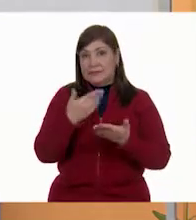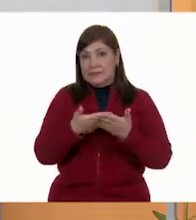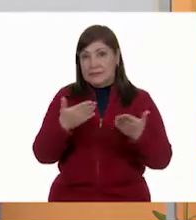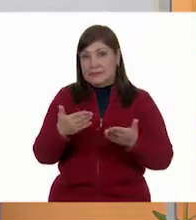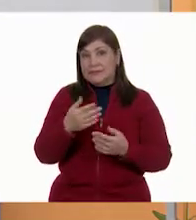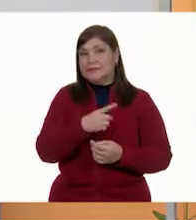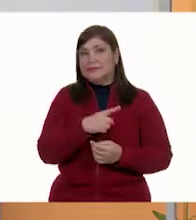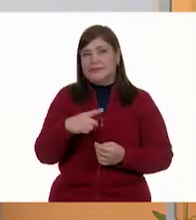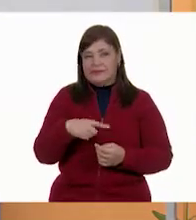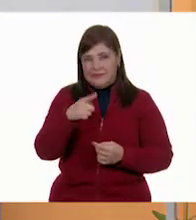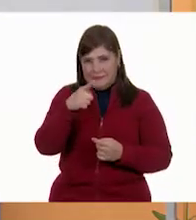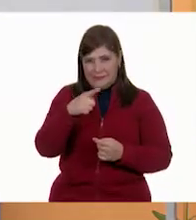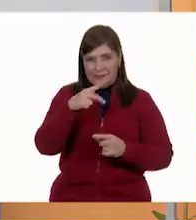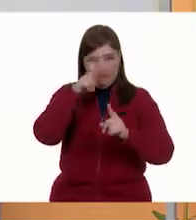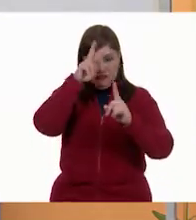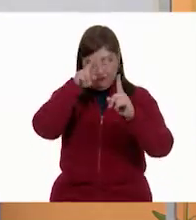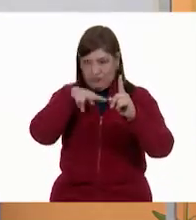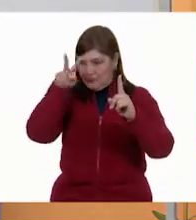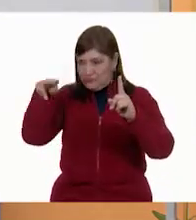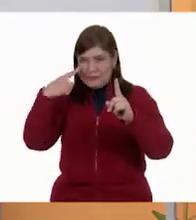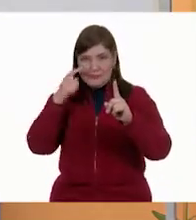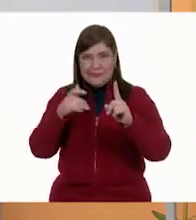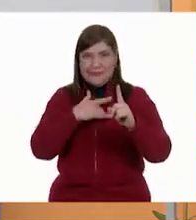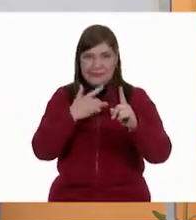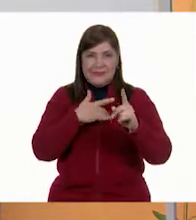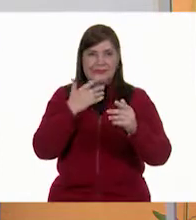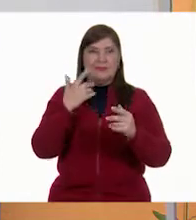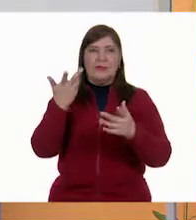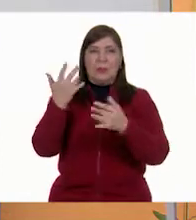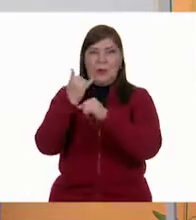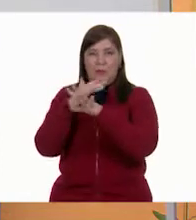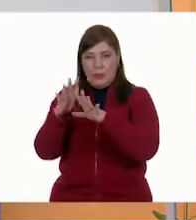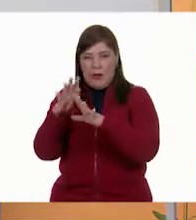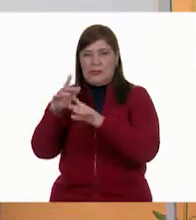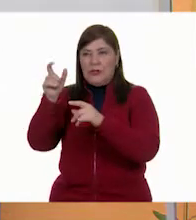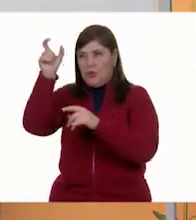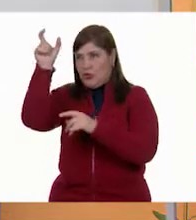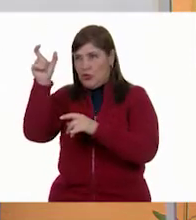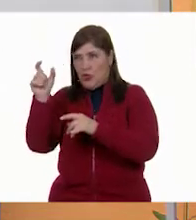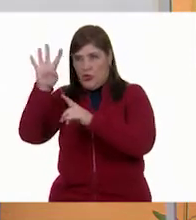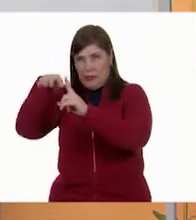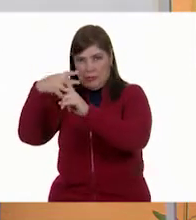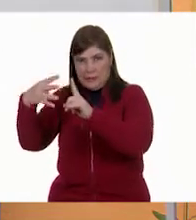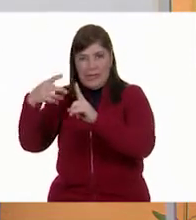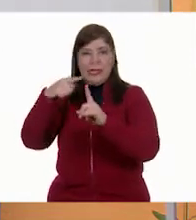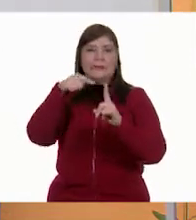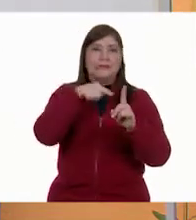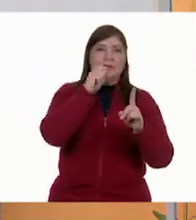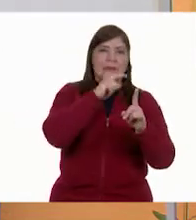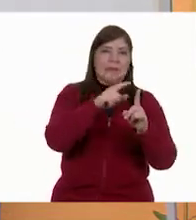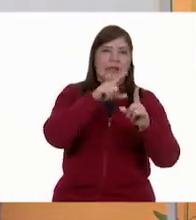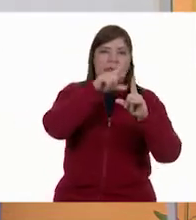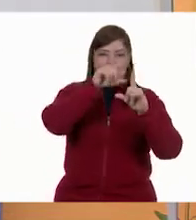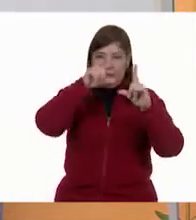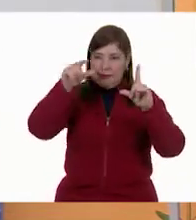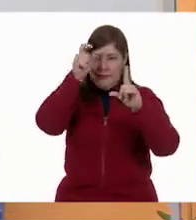nuestra tabla de datos y nuestra gráfica de barras. Muy bien con esta información que tenemos aquí. Según los niños más rápido que levantaron su mano